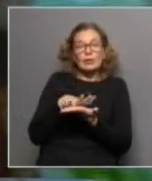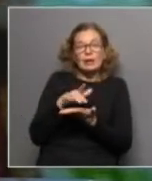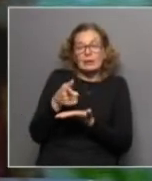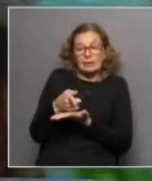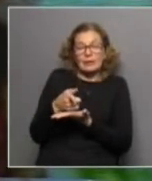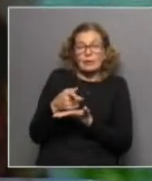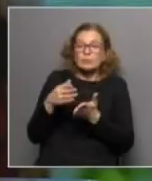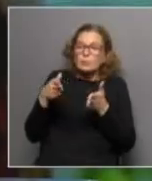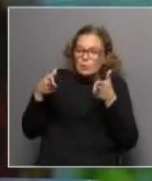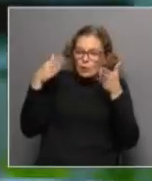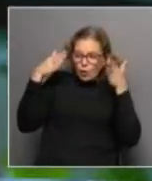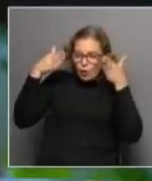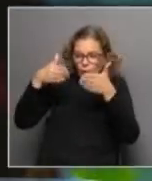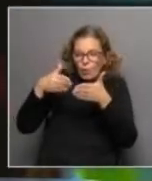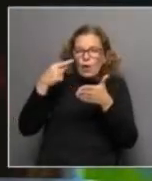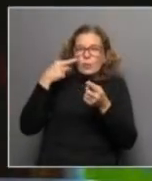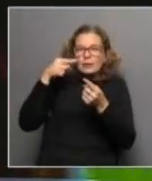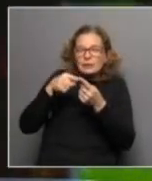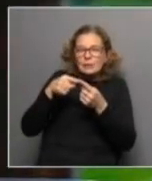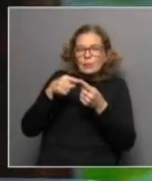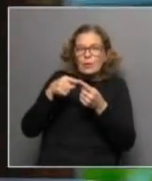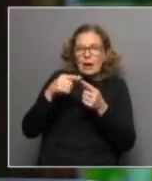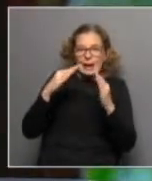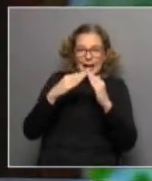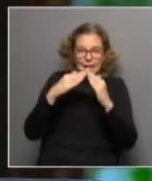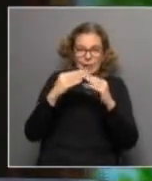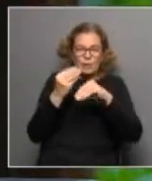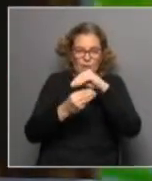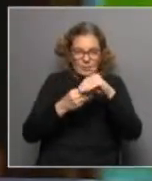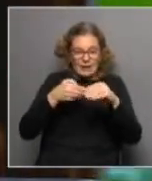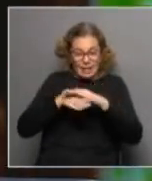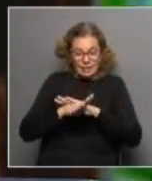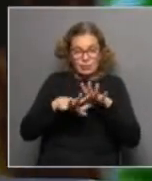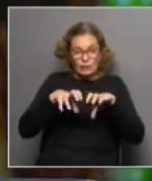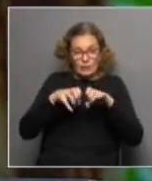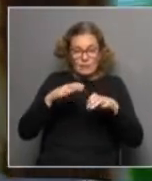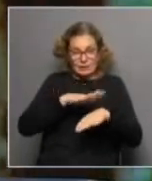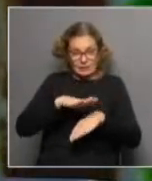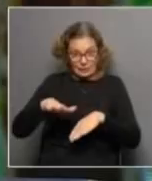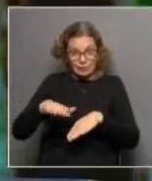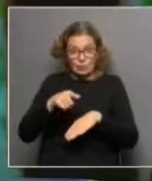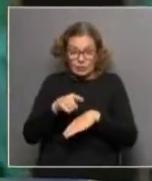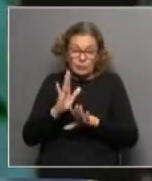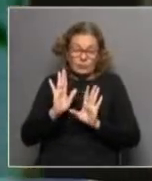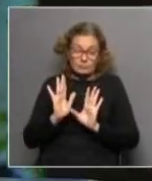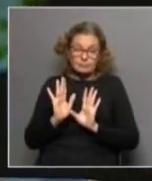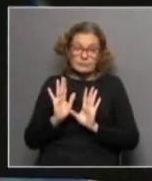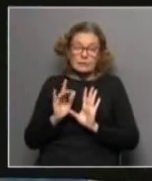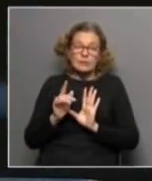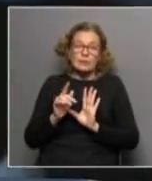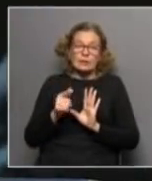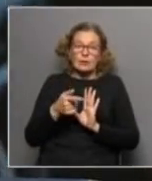originalmente fueron dirigidas a hogares con niños, entonces el aumento de esas transferencias genera un